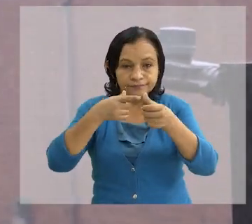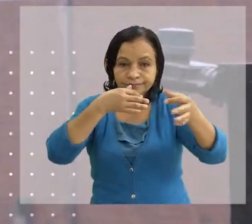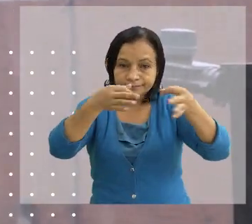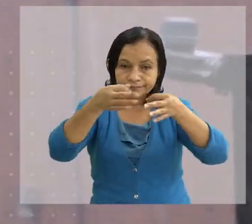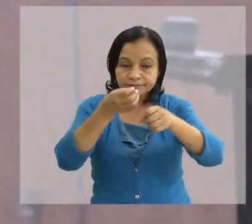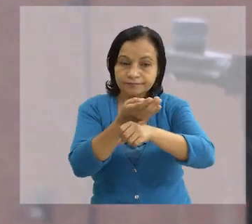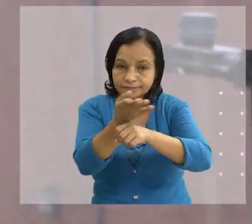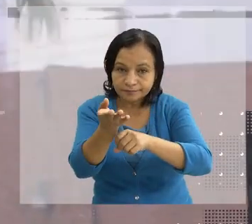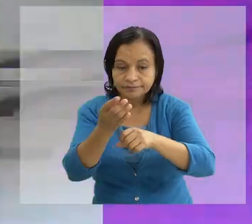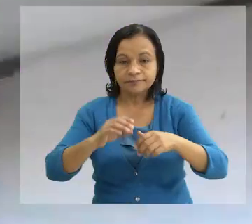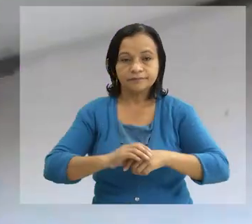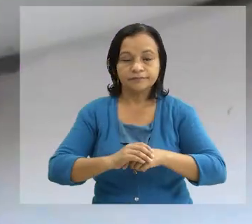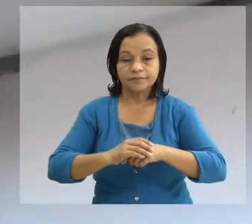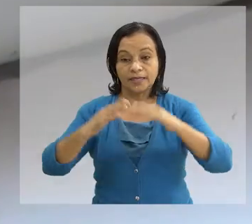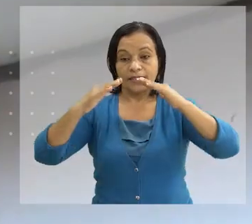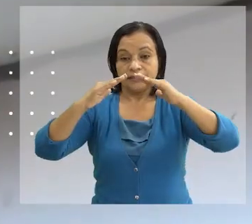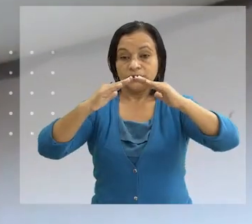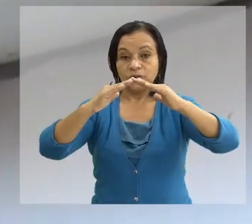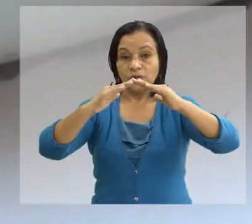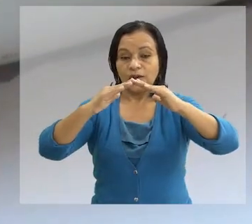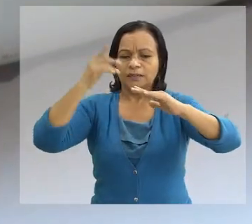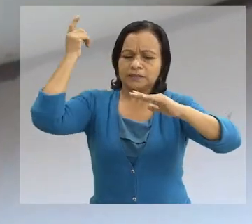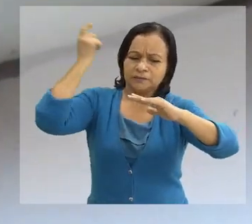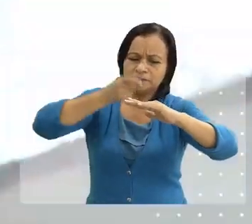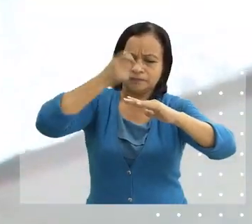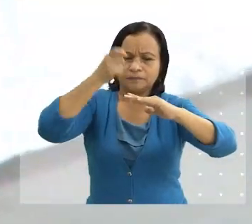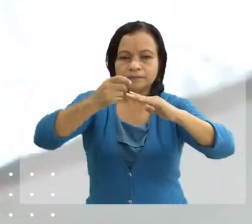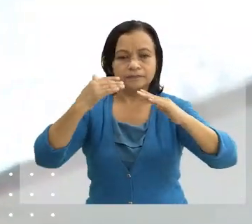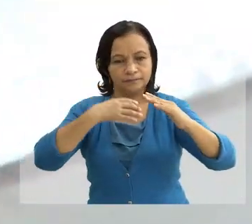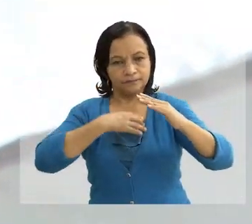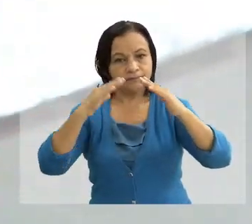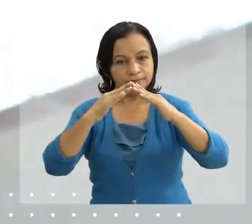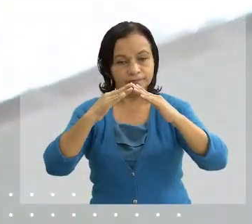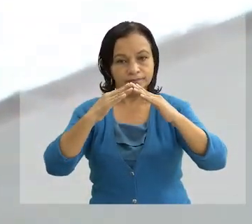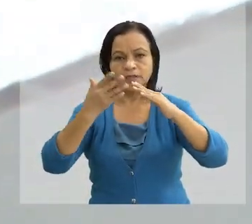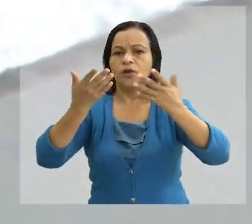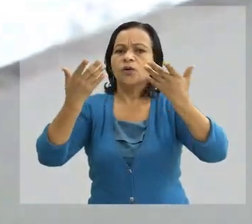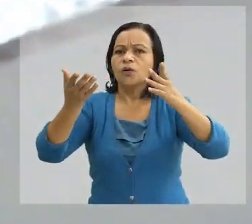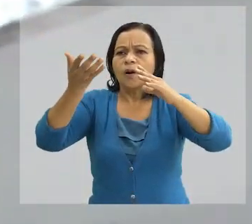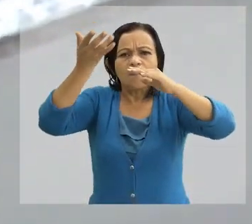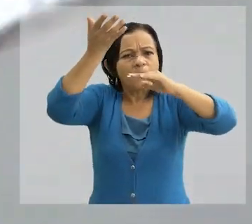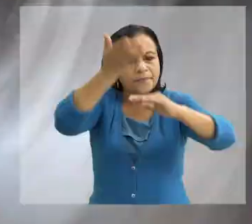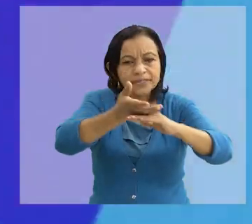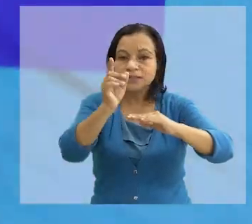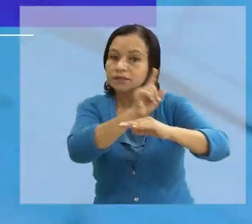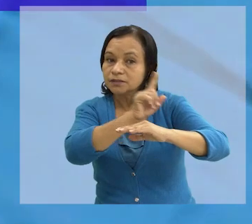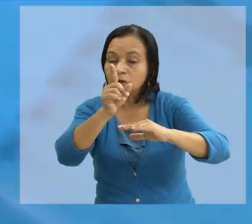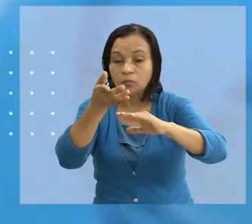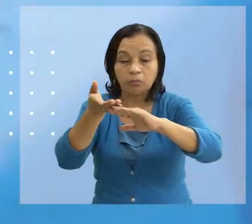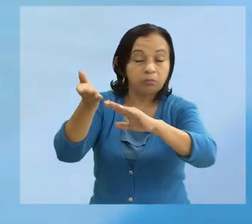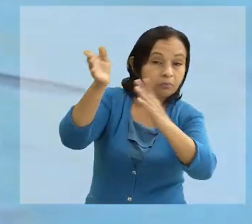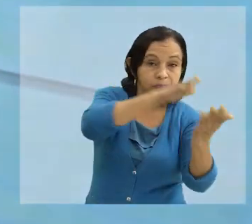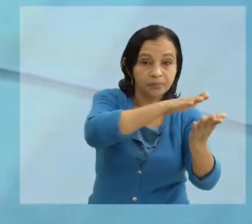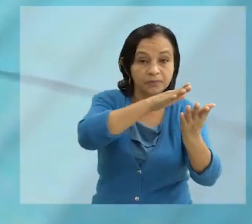siguientes recomendaciones Reclavemos el zinc de los techos de nuestras viviendas Evitemos colocar objetos pesados sobre el techo que puedan